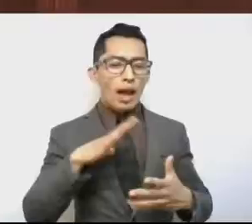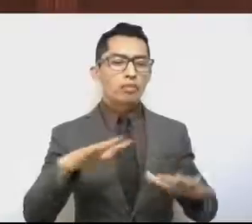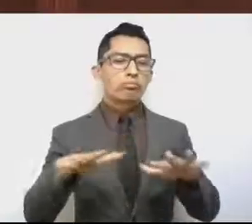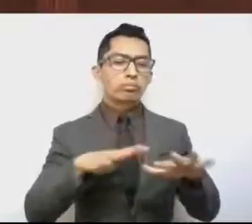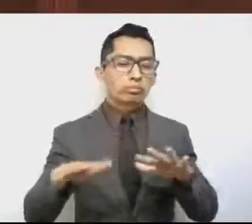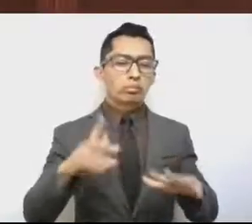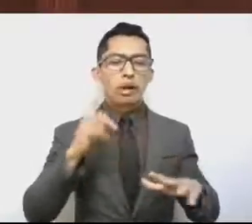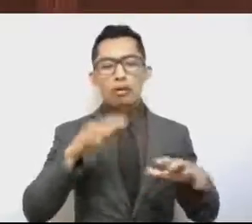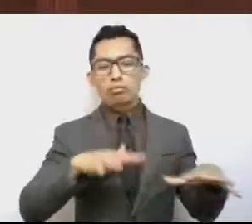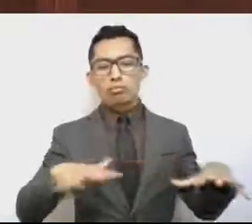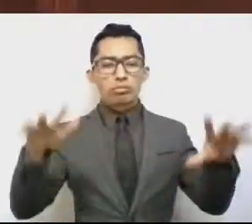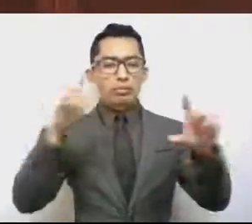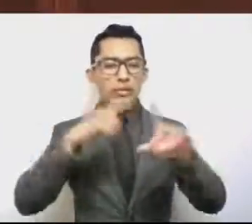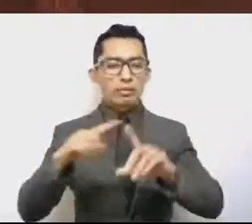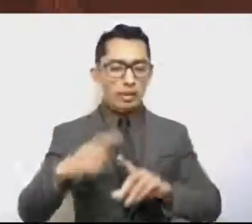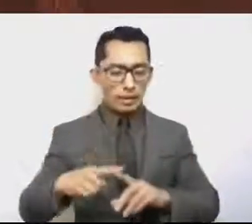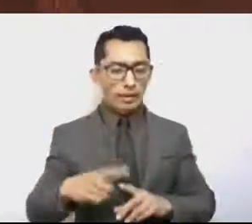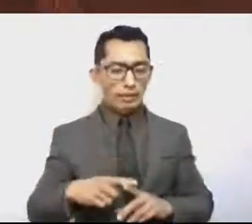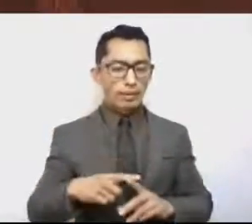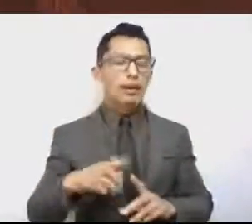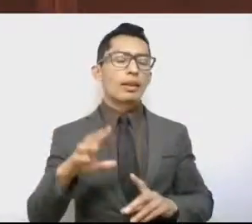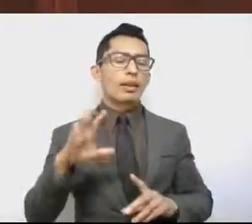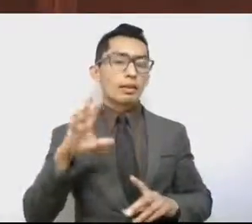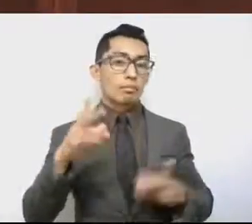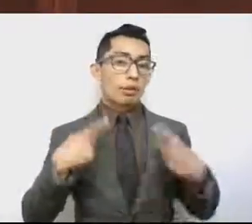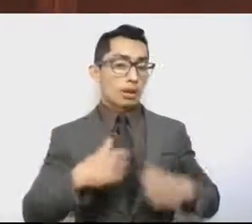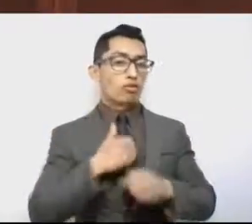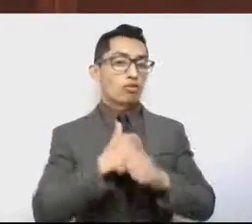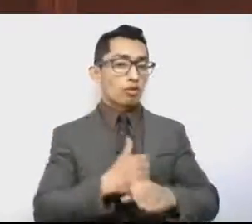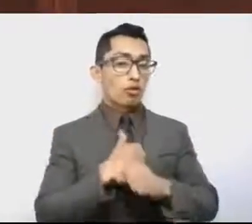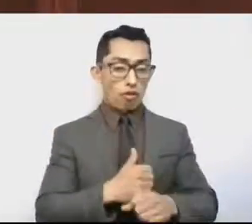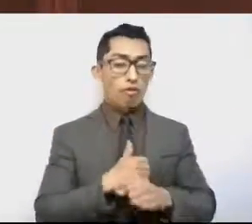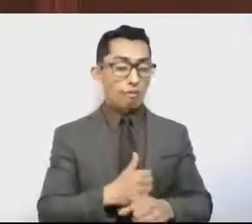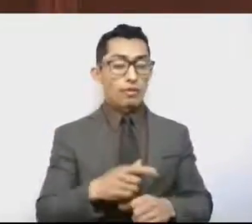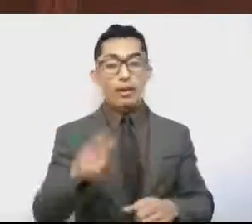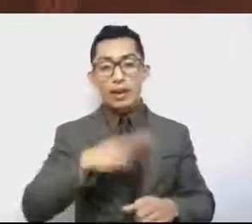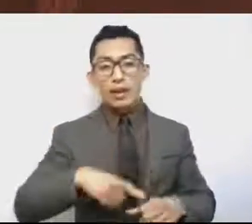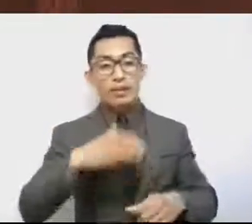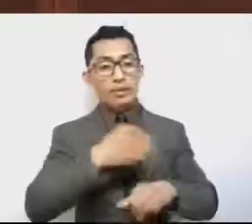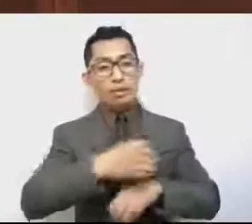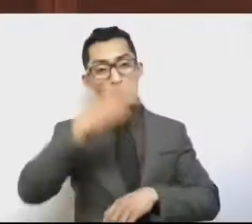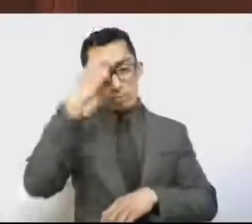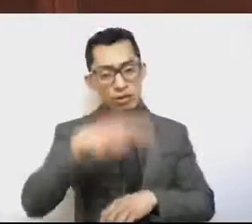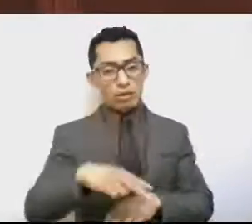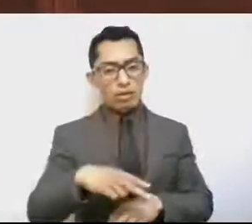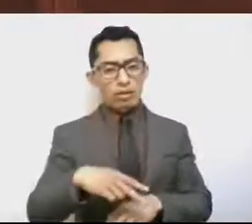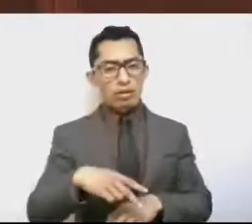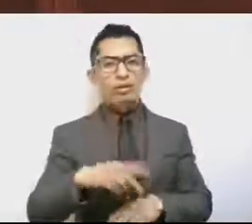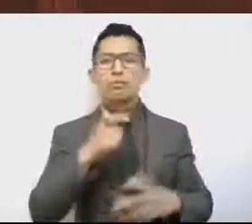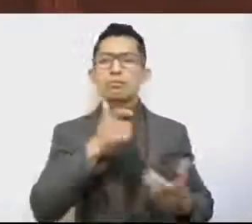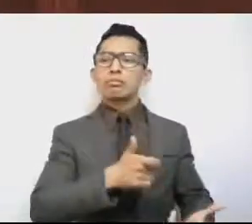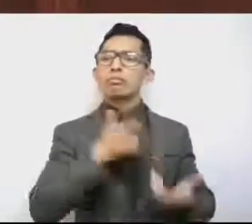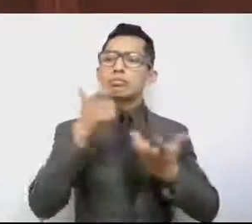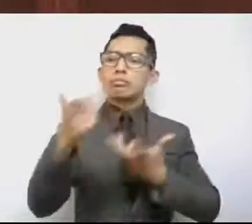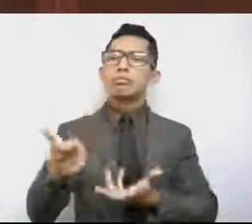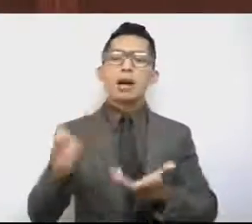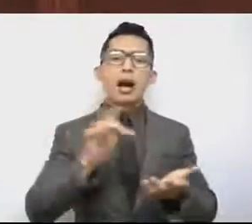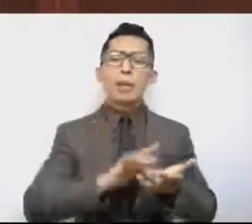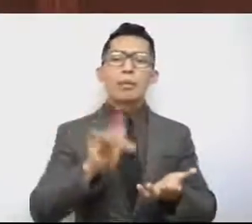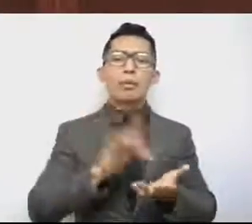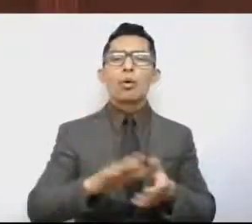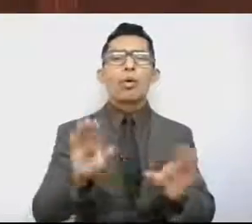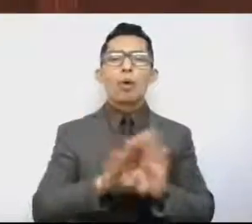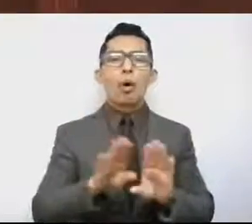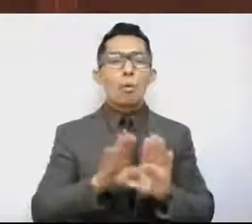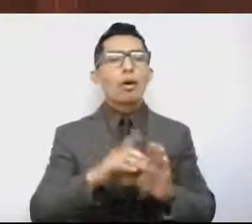naturales que han afectado a las familias de mexiquenses y de qué forma se han entregado? ¿Cuánto y